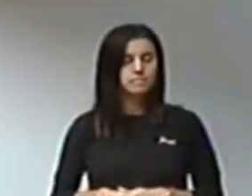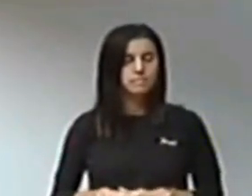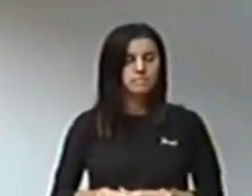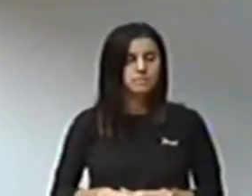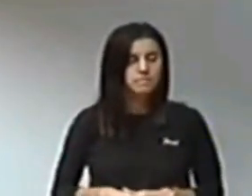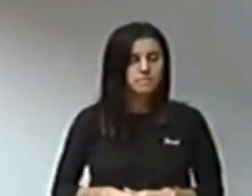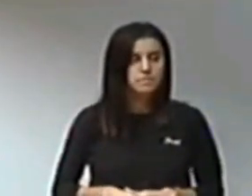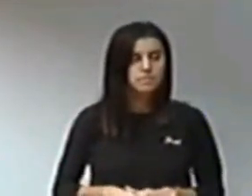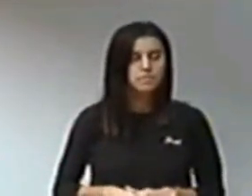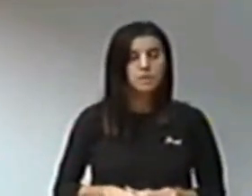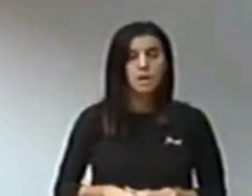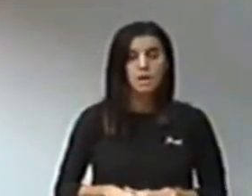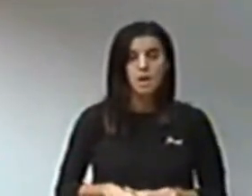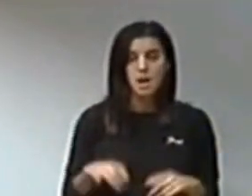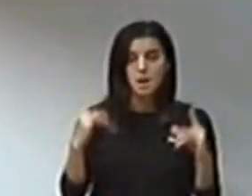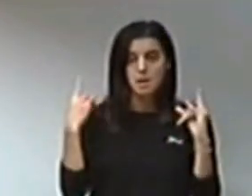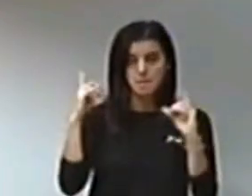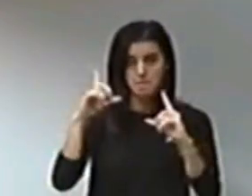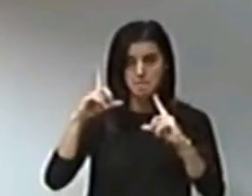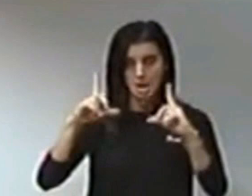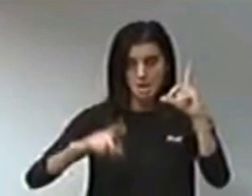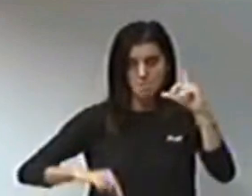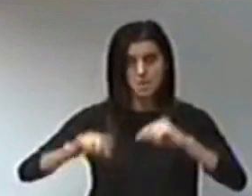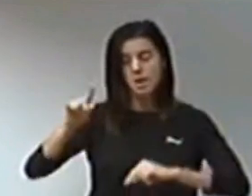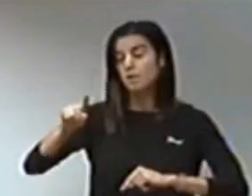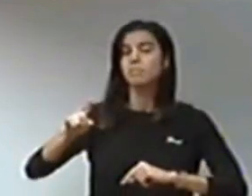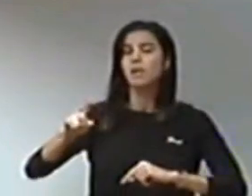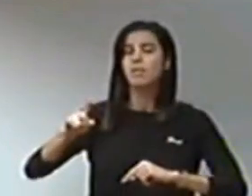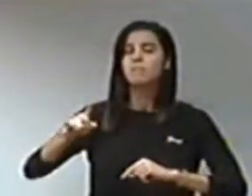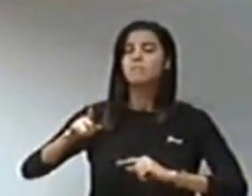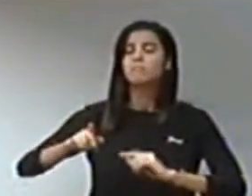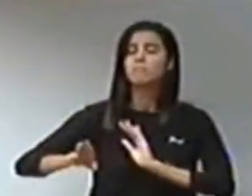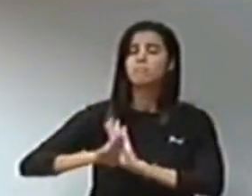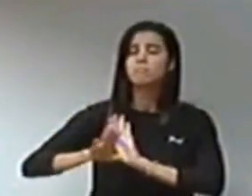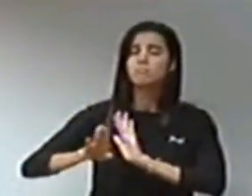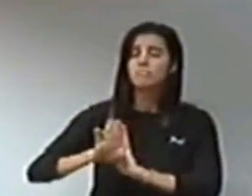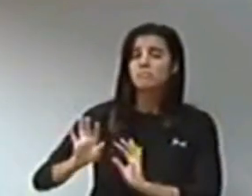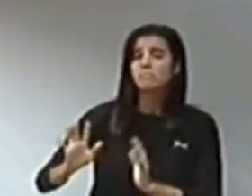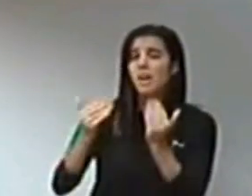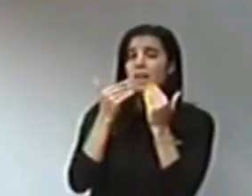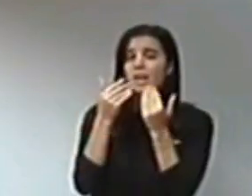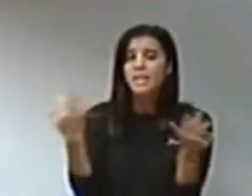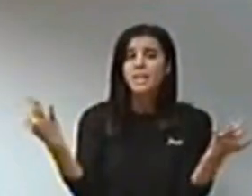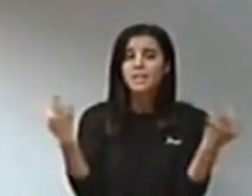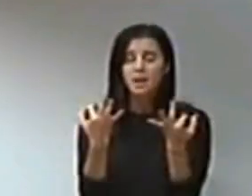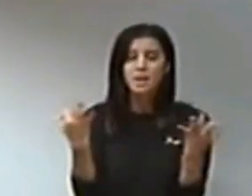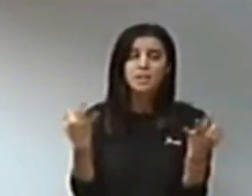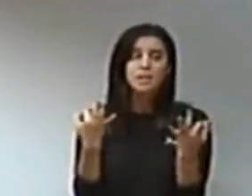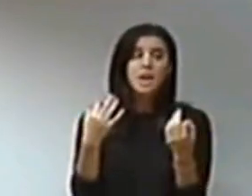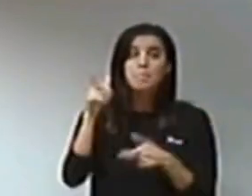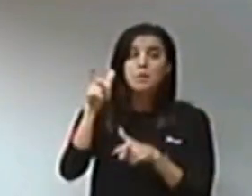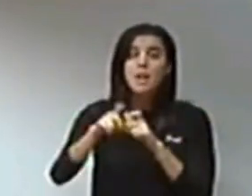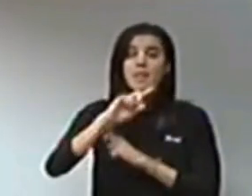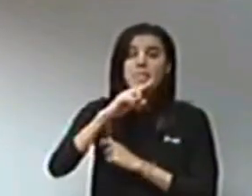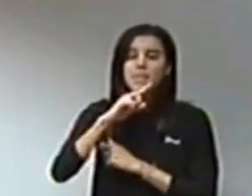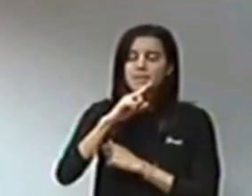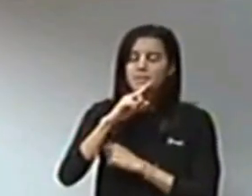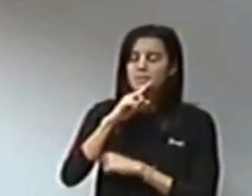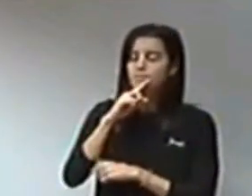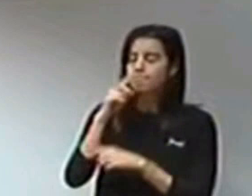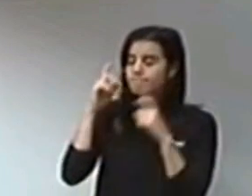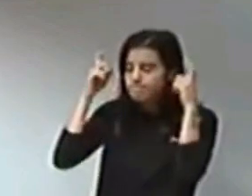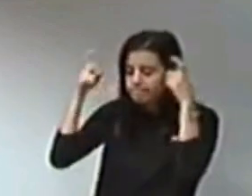El palmeral, como hemos dicho, ha subsistido gracias al empeño de los ilicitanos.